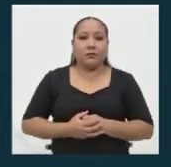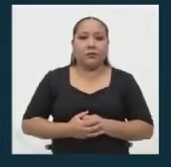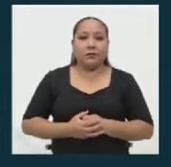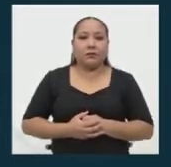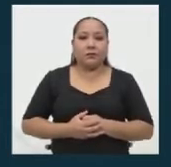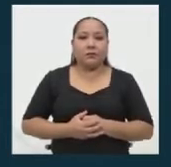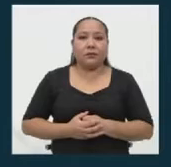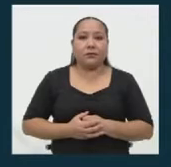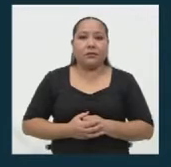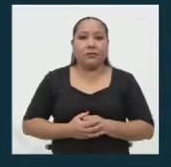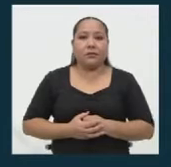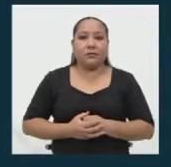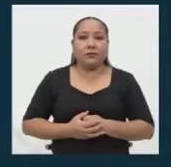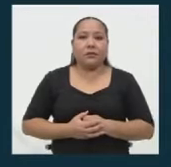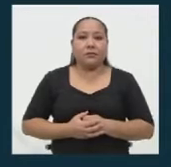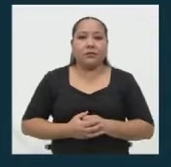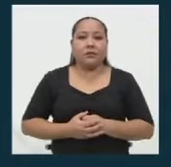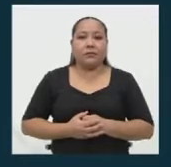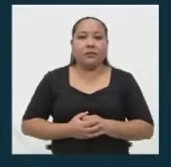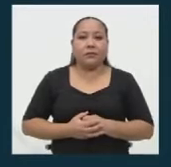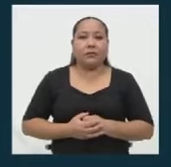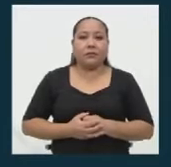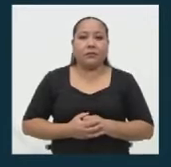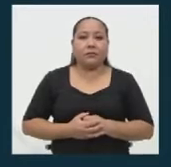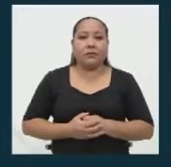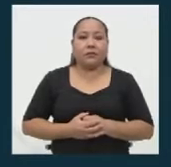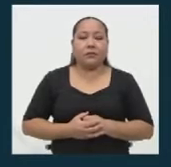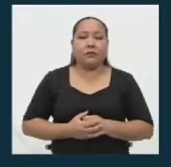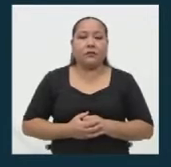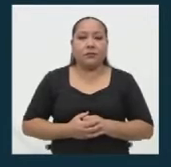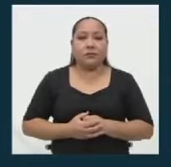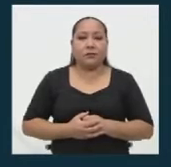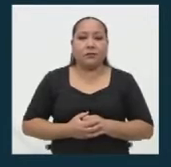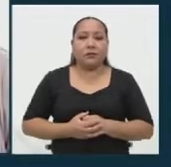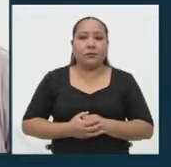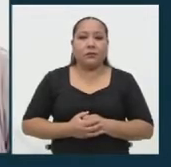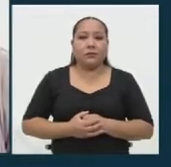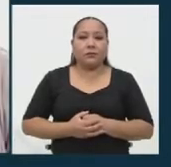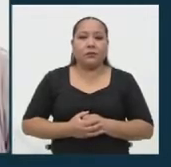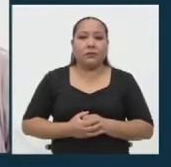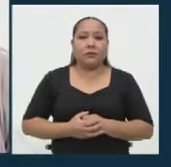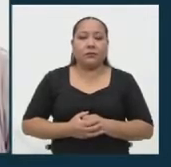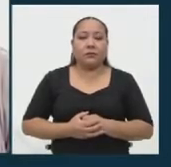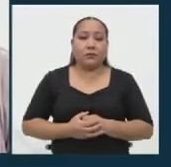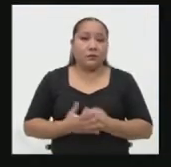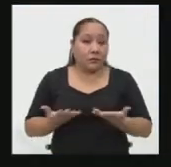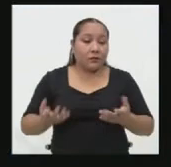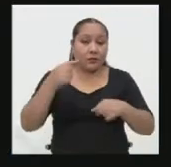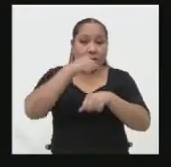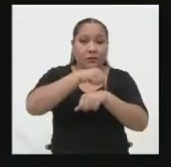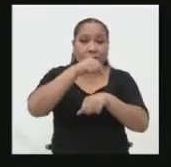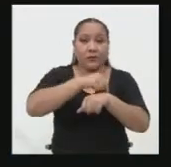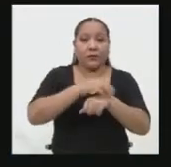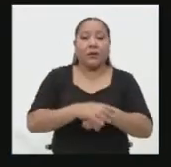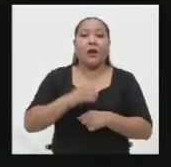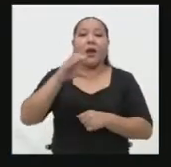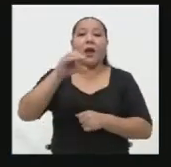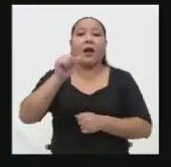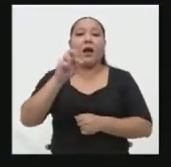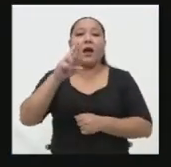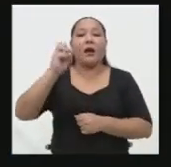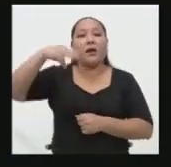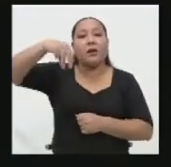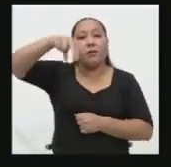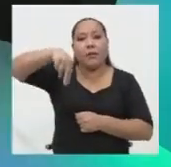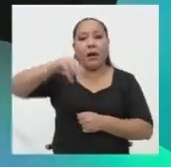réplica y su dúplica. Tres, se comienza por orden alfabético. Así que es el momento de Carmen, Castillo